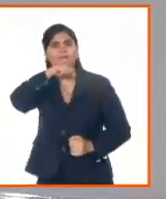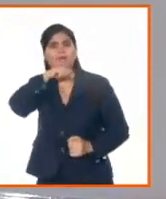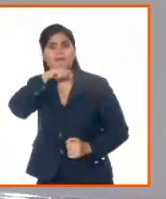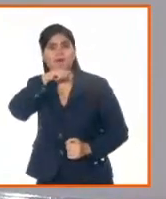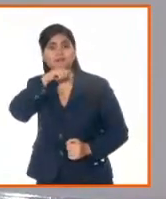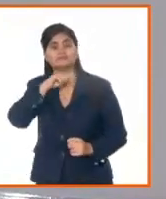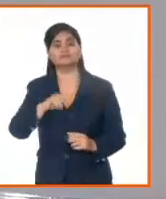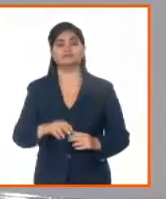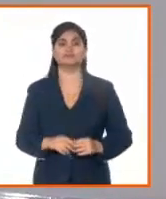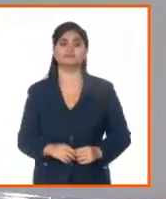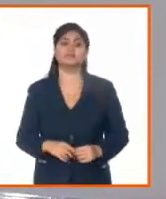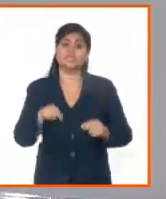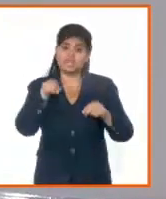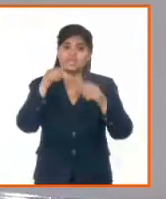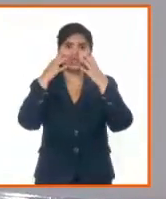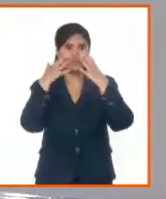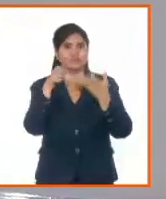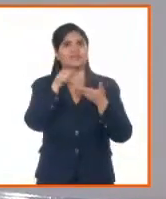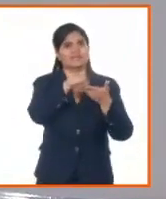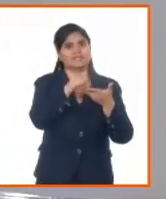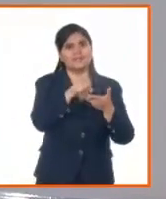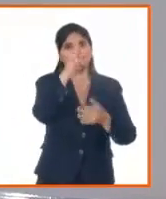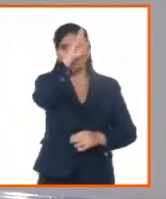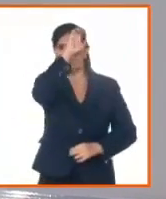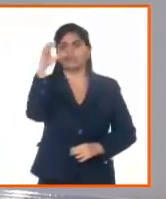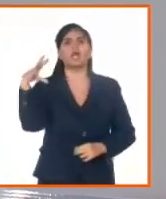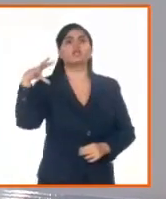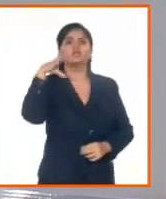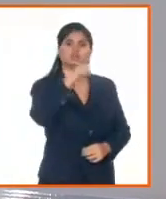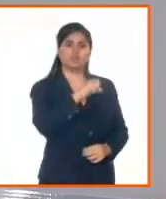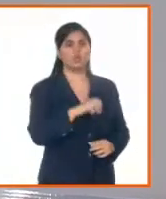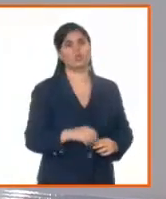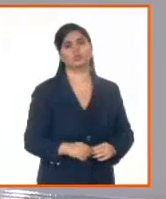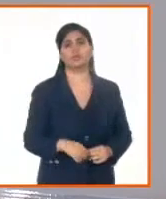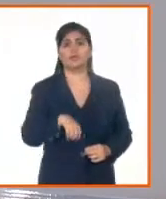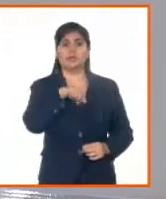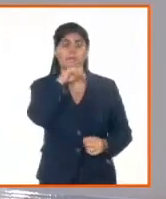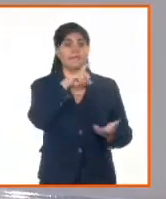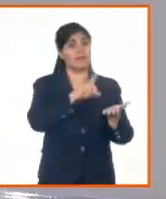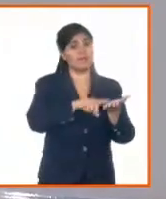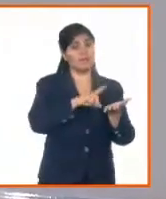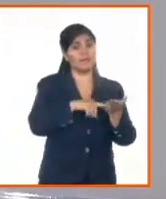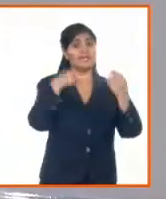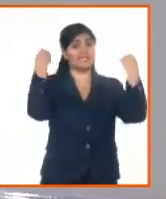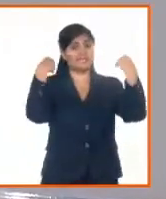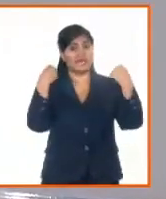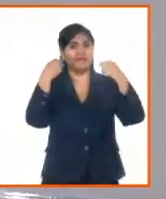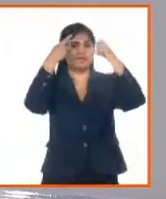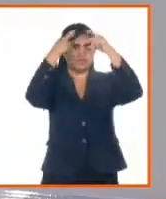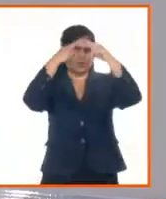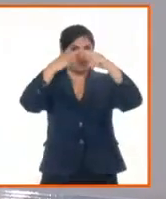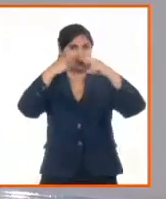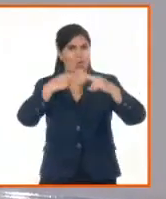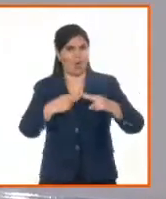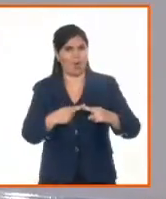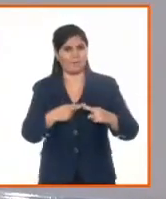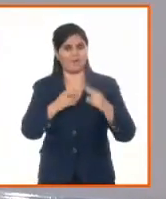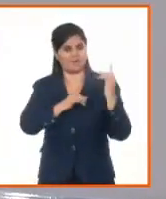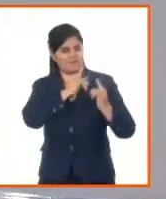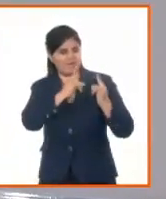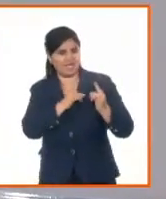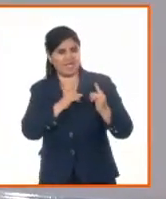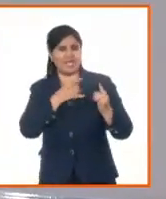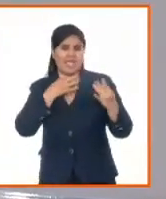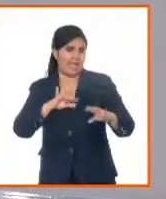con los padres previo al nacimiento, que ya los padres tengan predeterminado el nombre que le van a poner. Es importante que